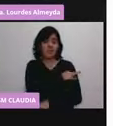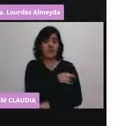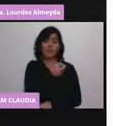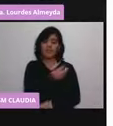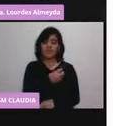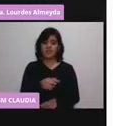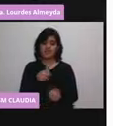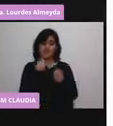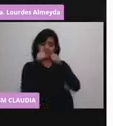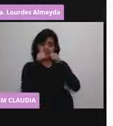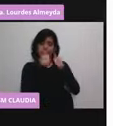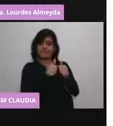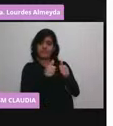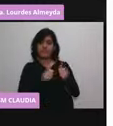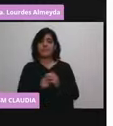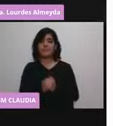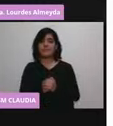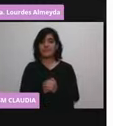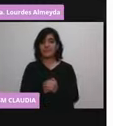próxima, por favor.